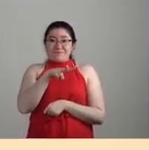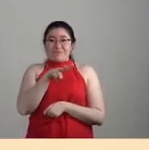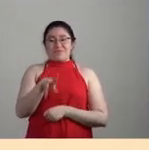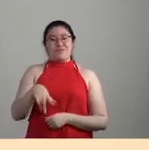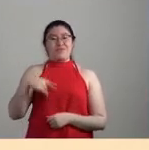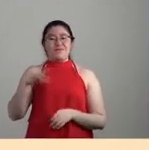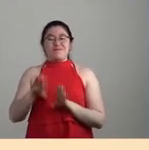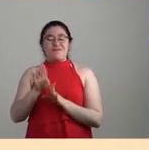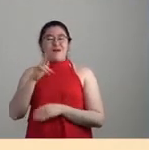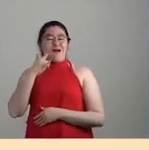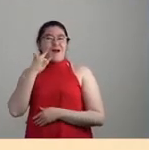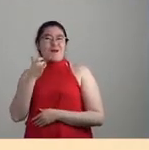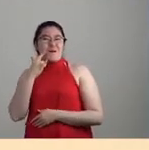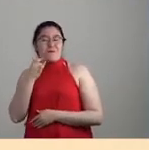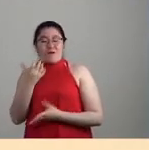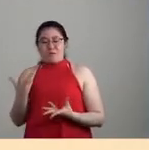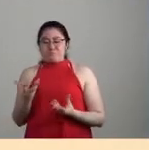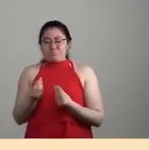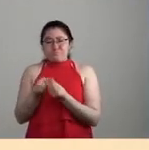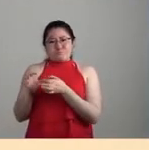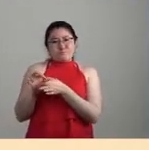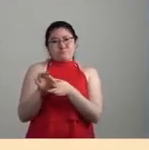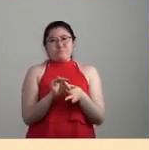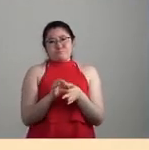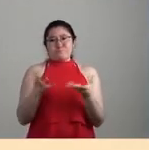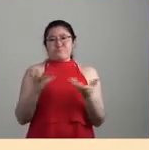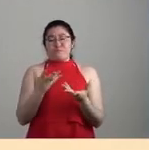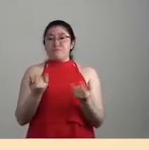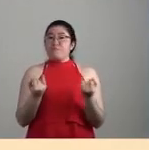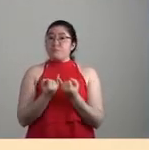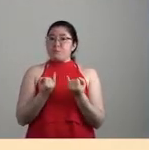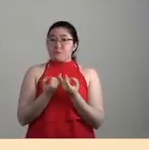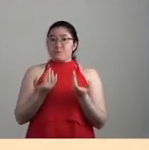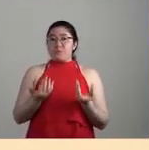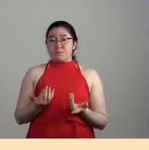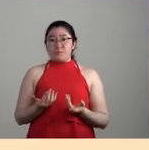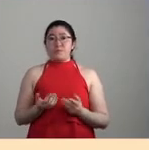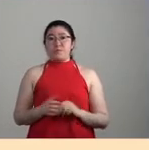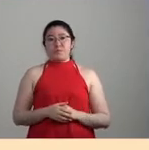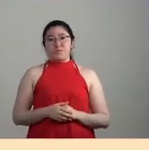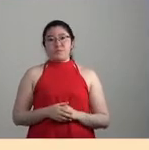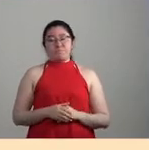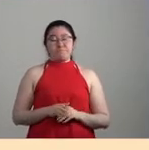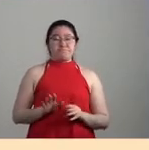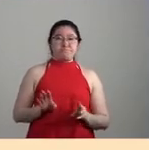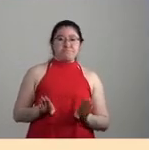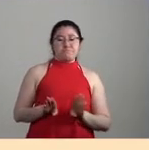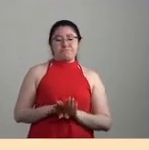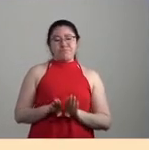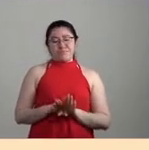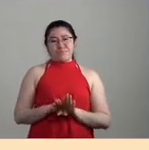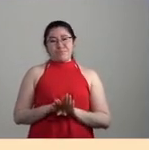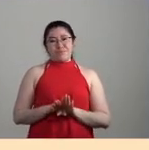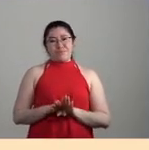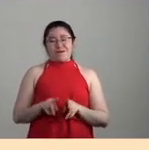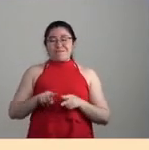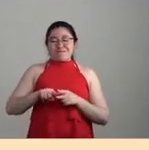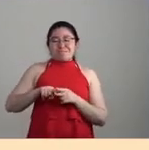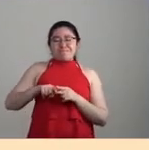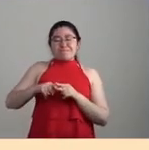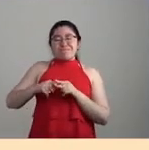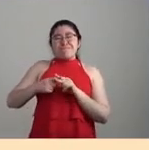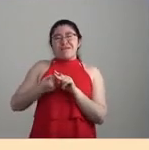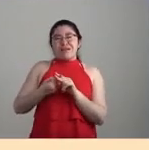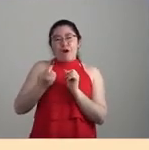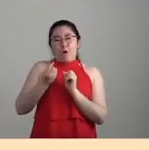hermanando y se va, pues se va, digamos, va naciendo, ¿no?, o